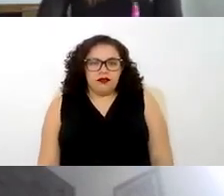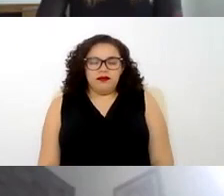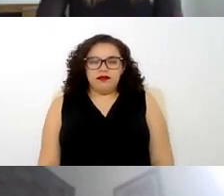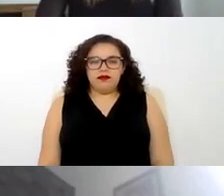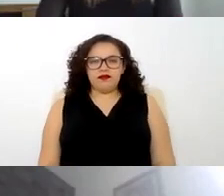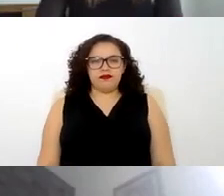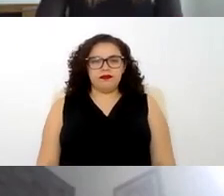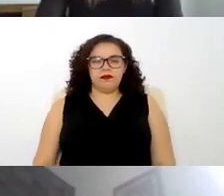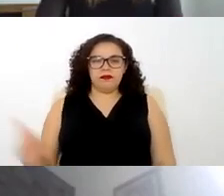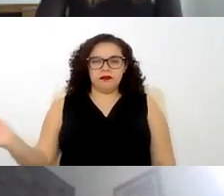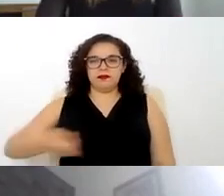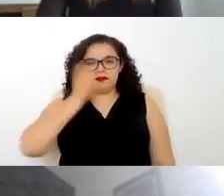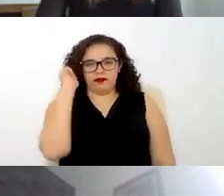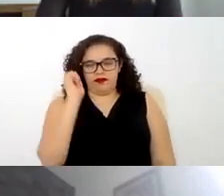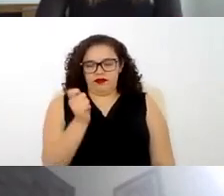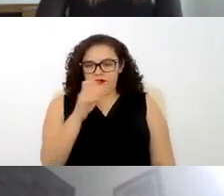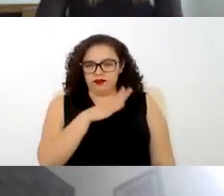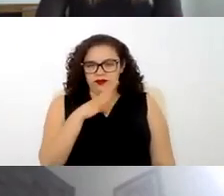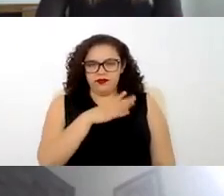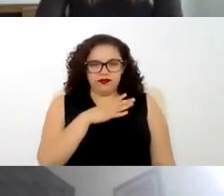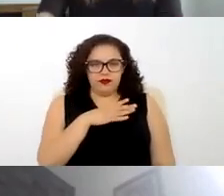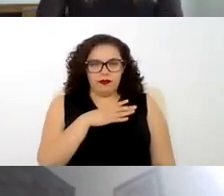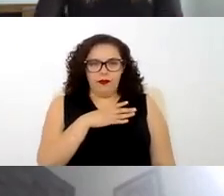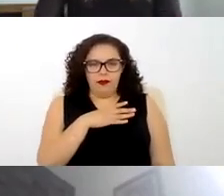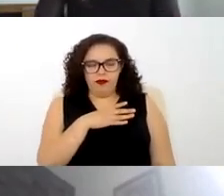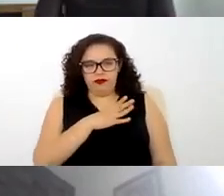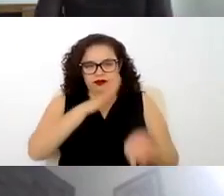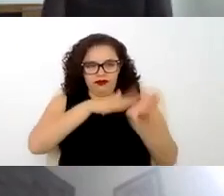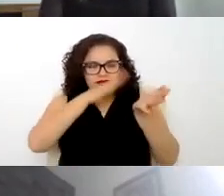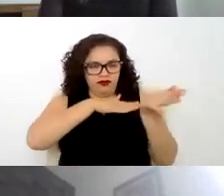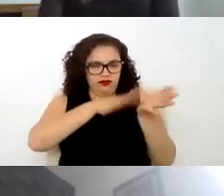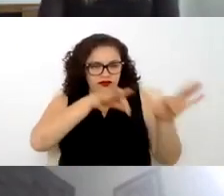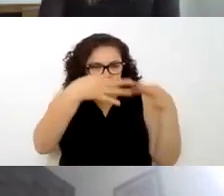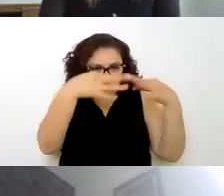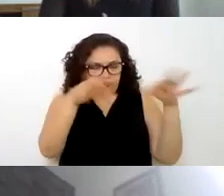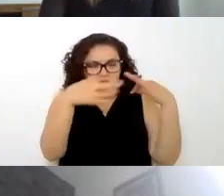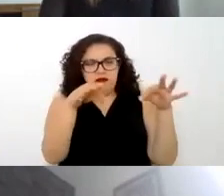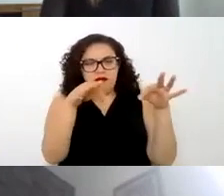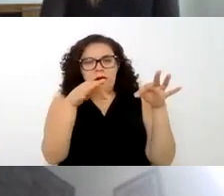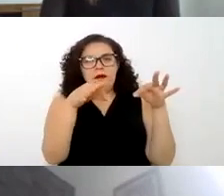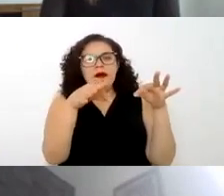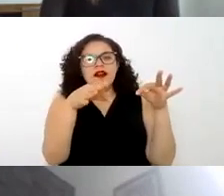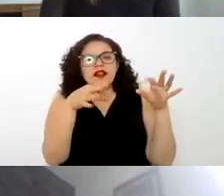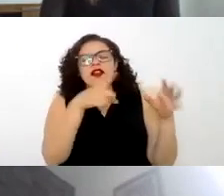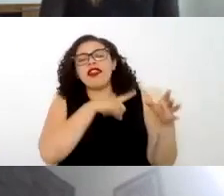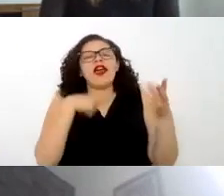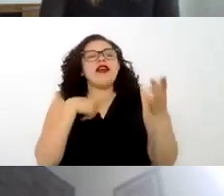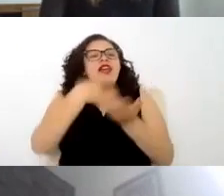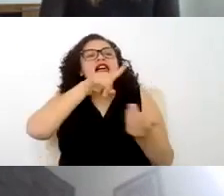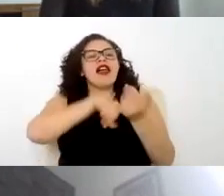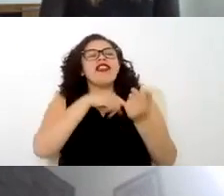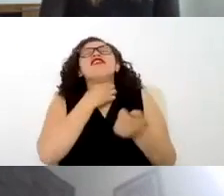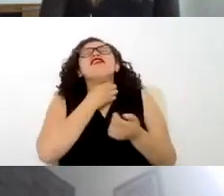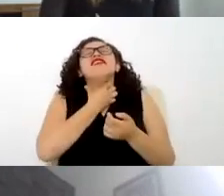como es básicamente un instrumento un documento como tal el cual debe de contener las